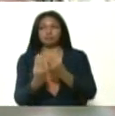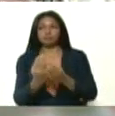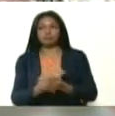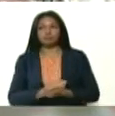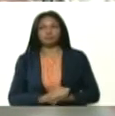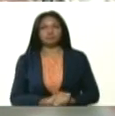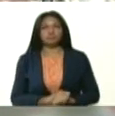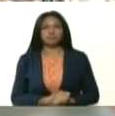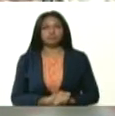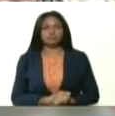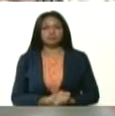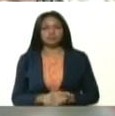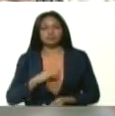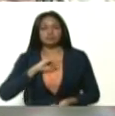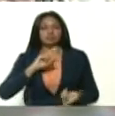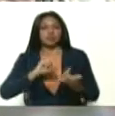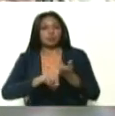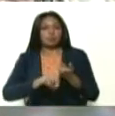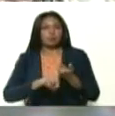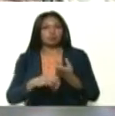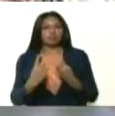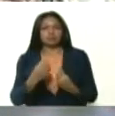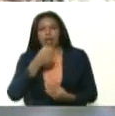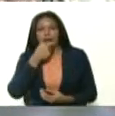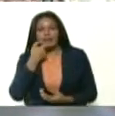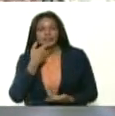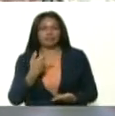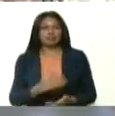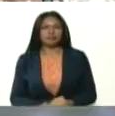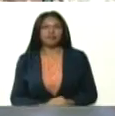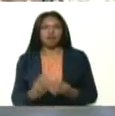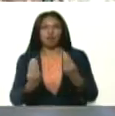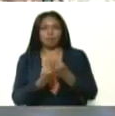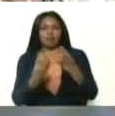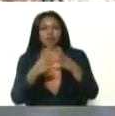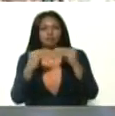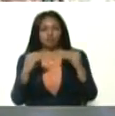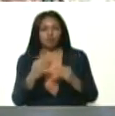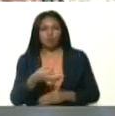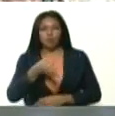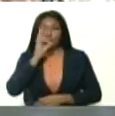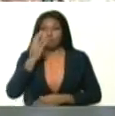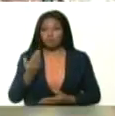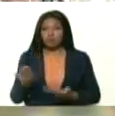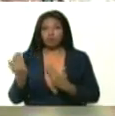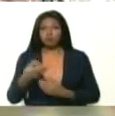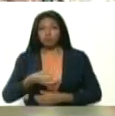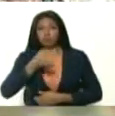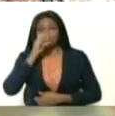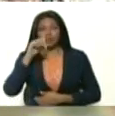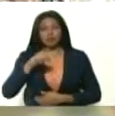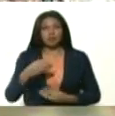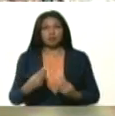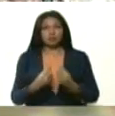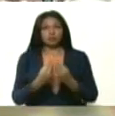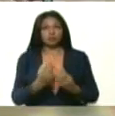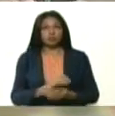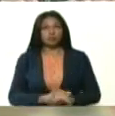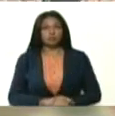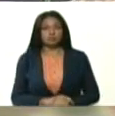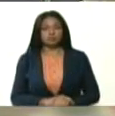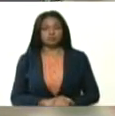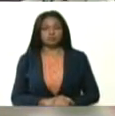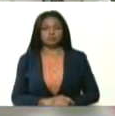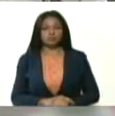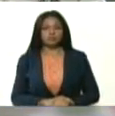Silita la bonita. Acompañándome en todo. Tómate el café, Silia. Estamos tomando un café con jengibre.